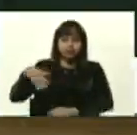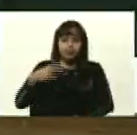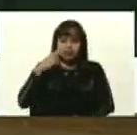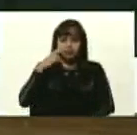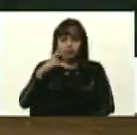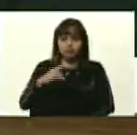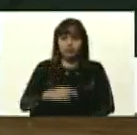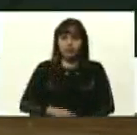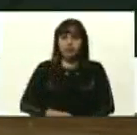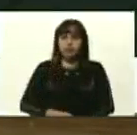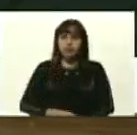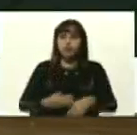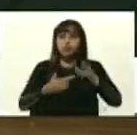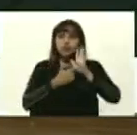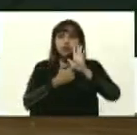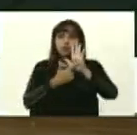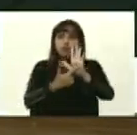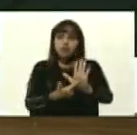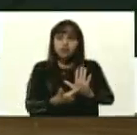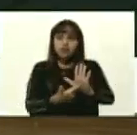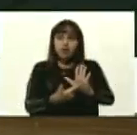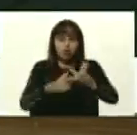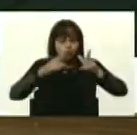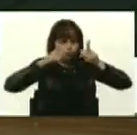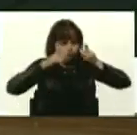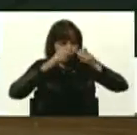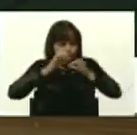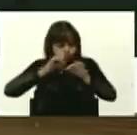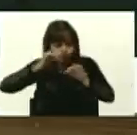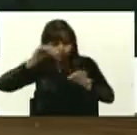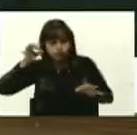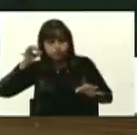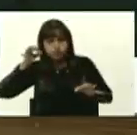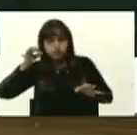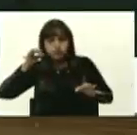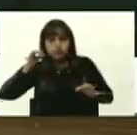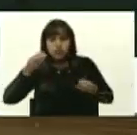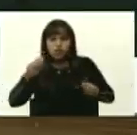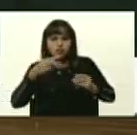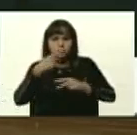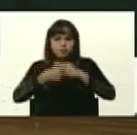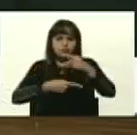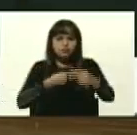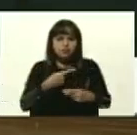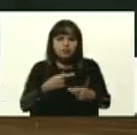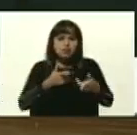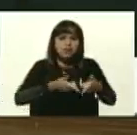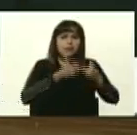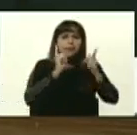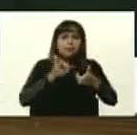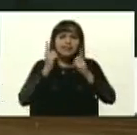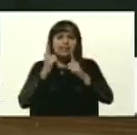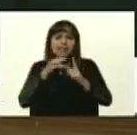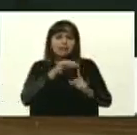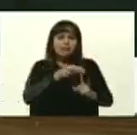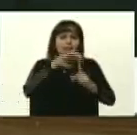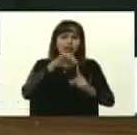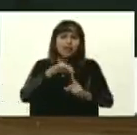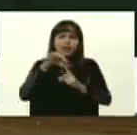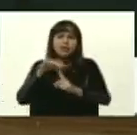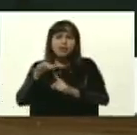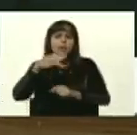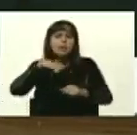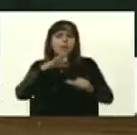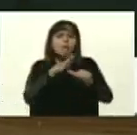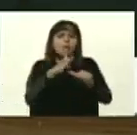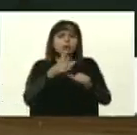una muestra de una imagen y su procesamiento que nos permite identificar dónde